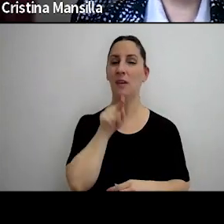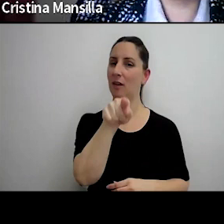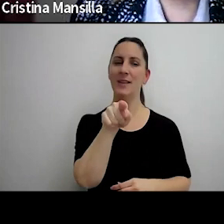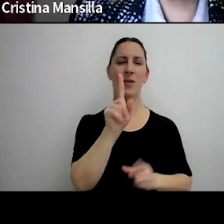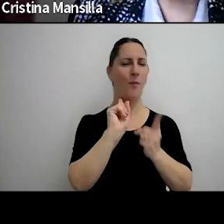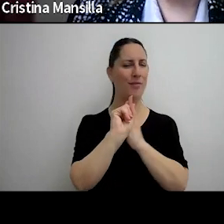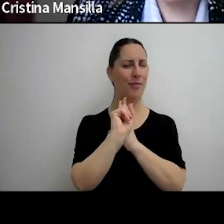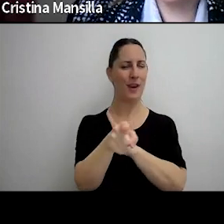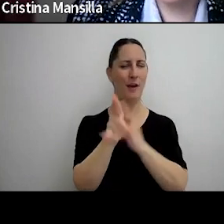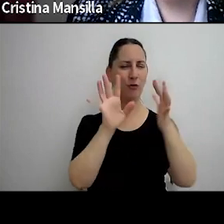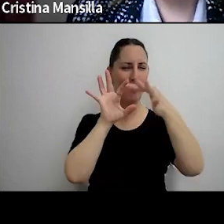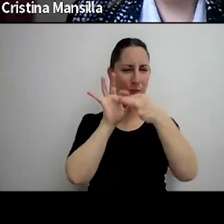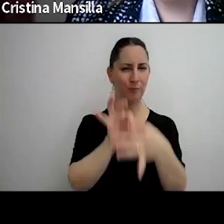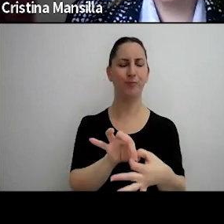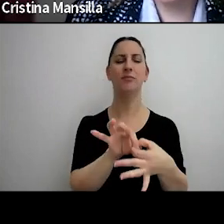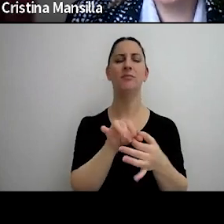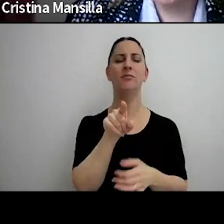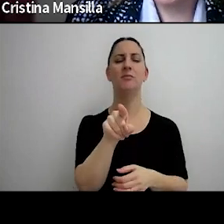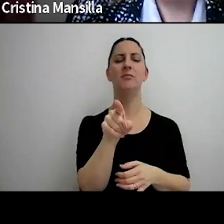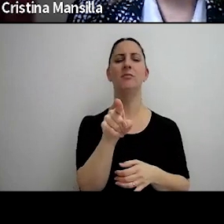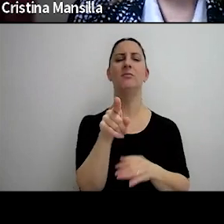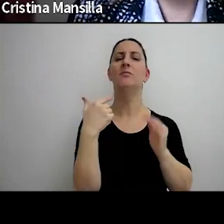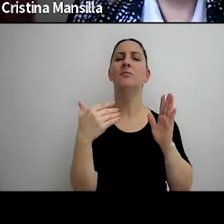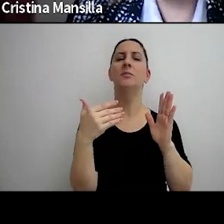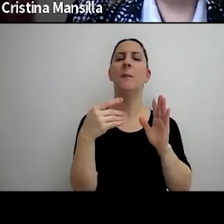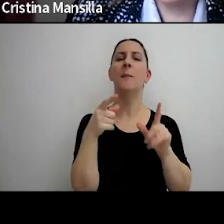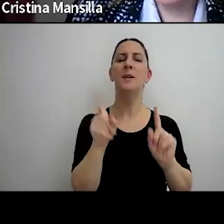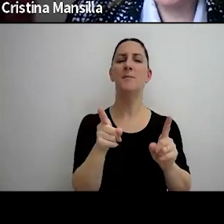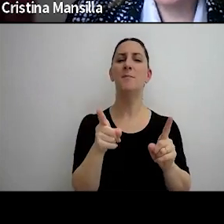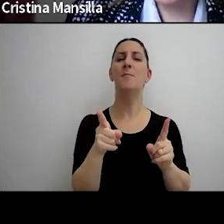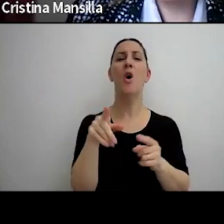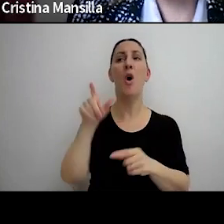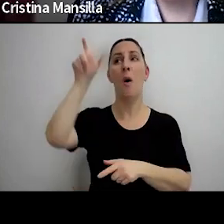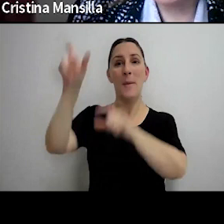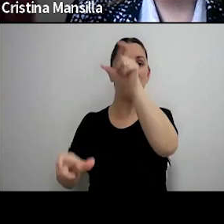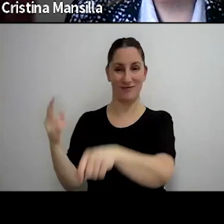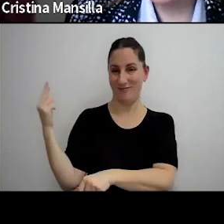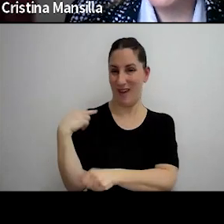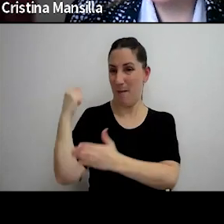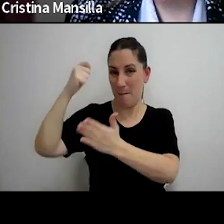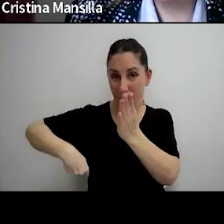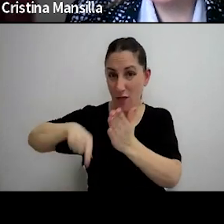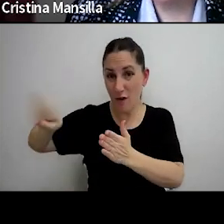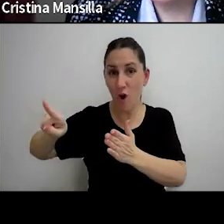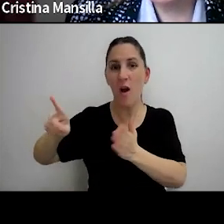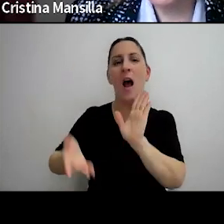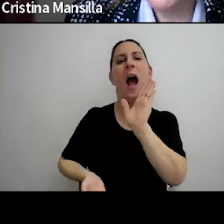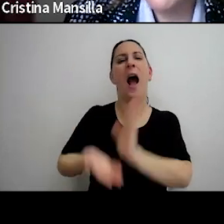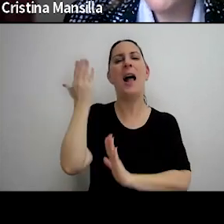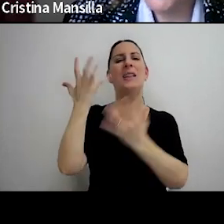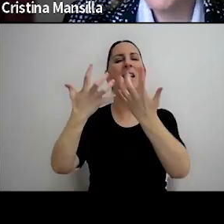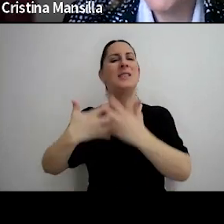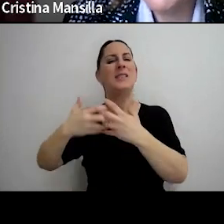relacionada con la condición de empleadores que tengan el alta en sistema